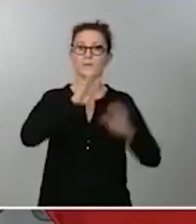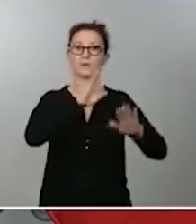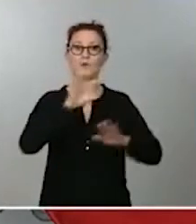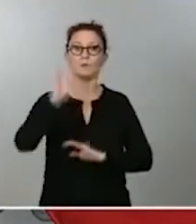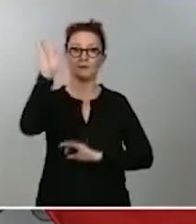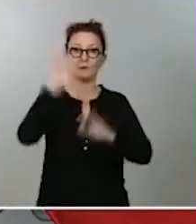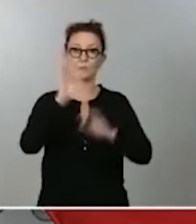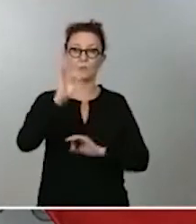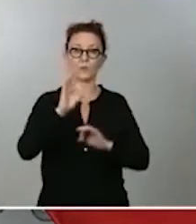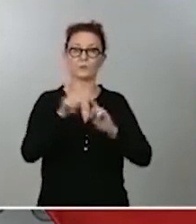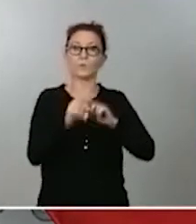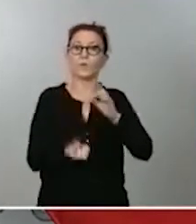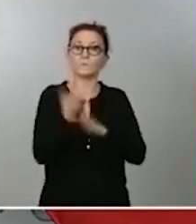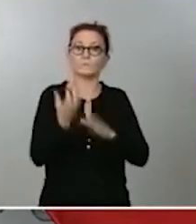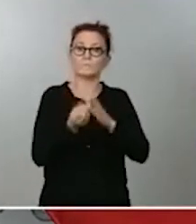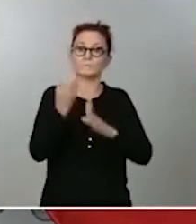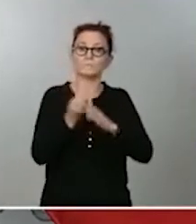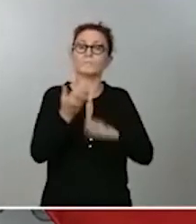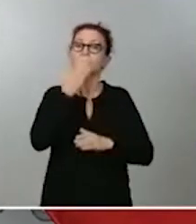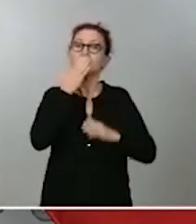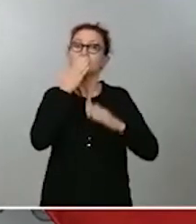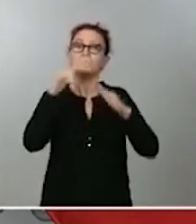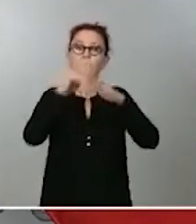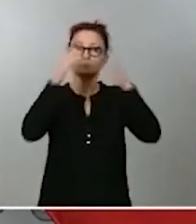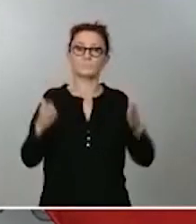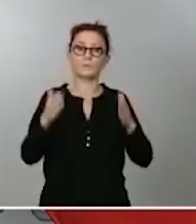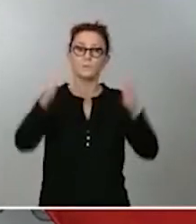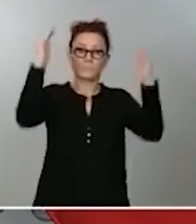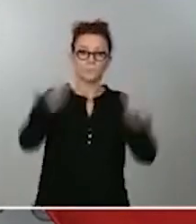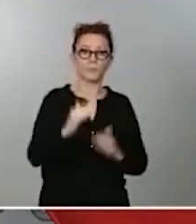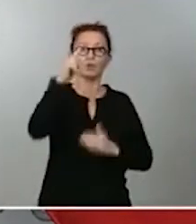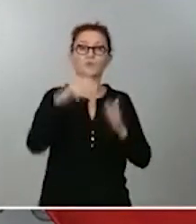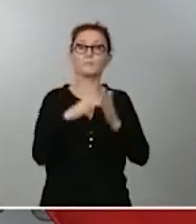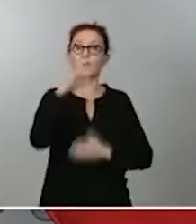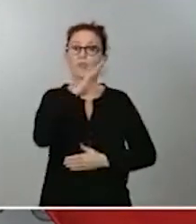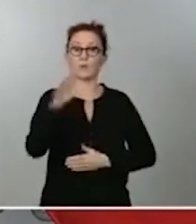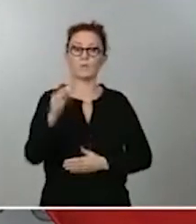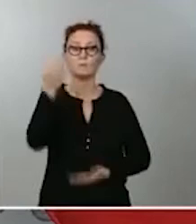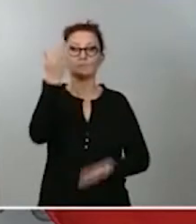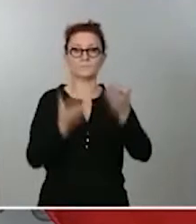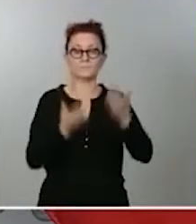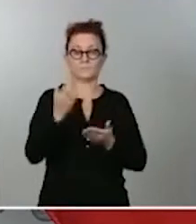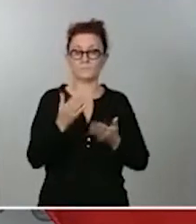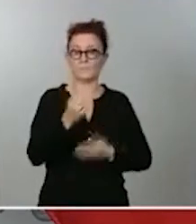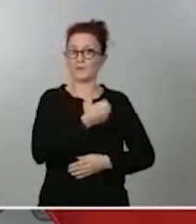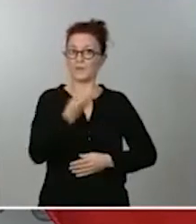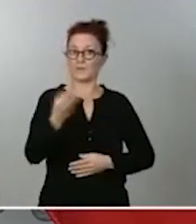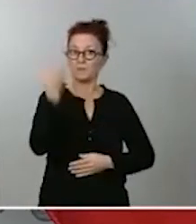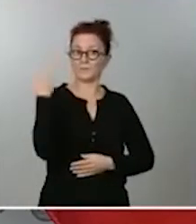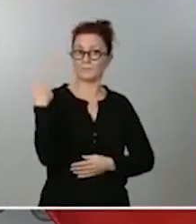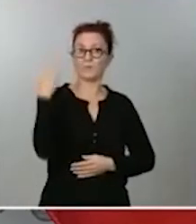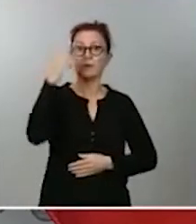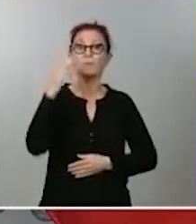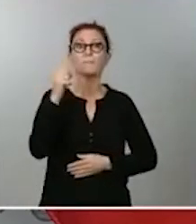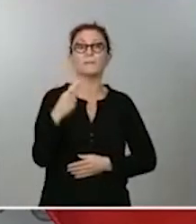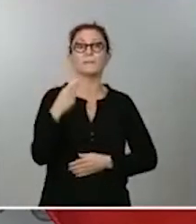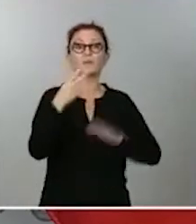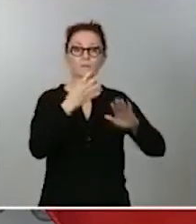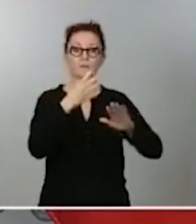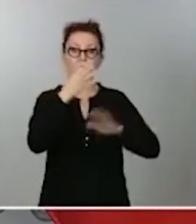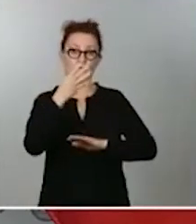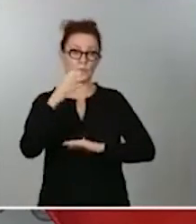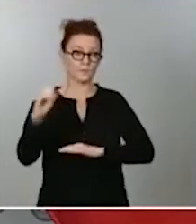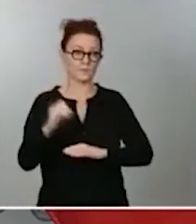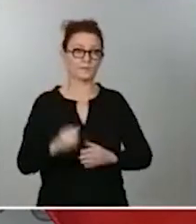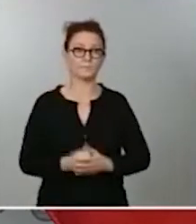gases de efecto invernadero a 2050 con respecto a las cifras que teníamos en el año 1990. El